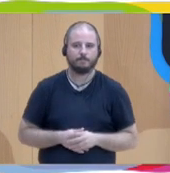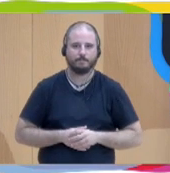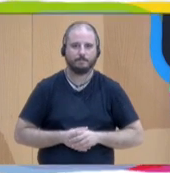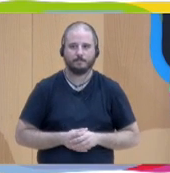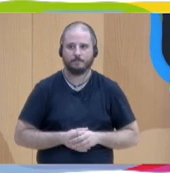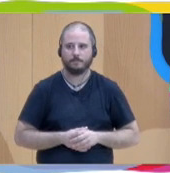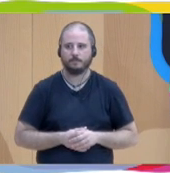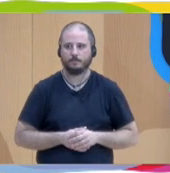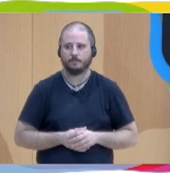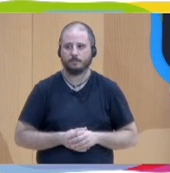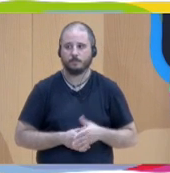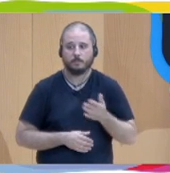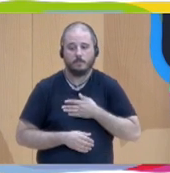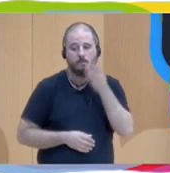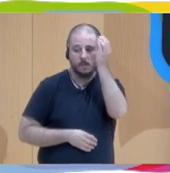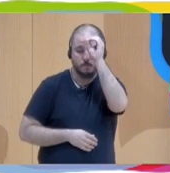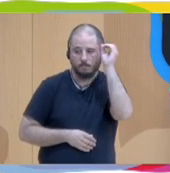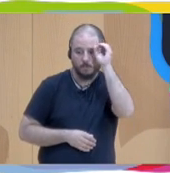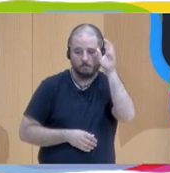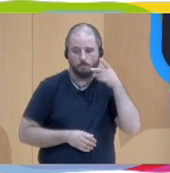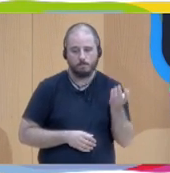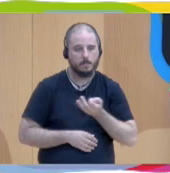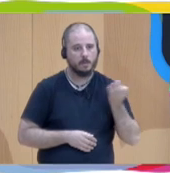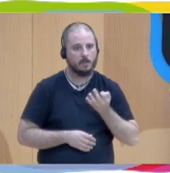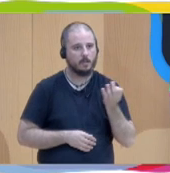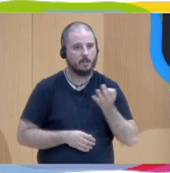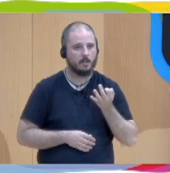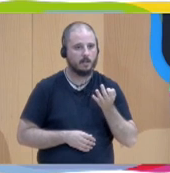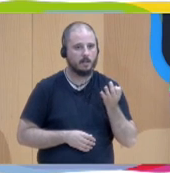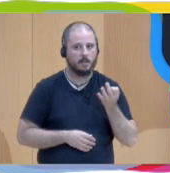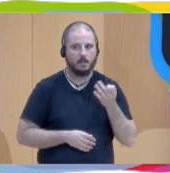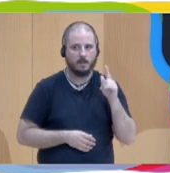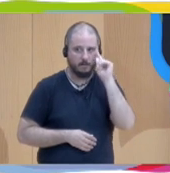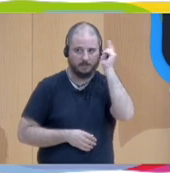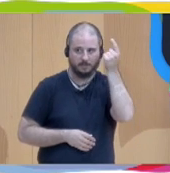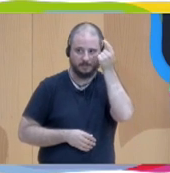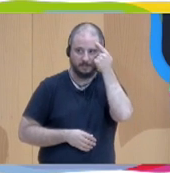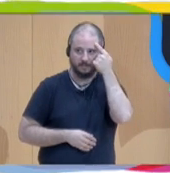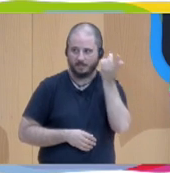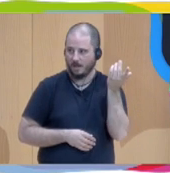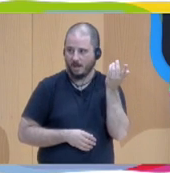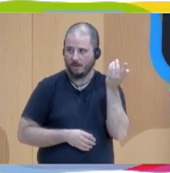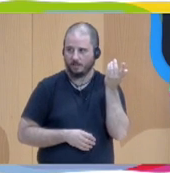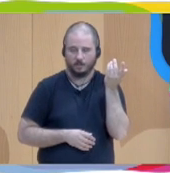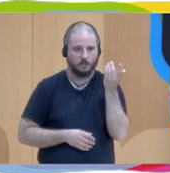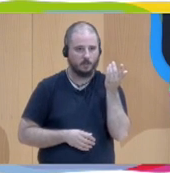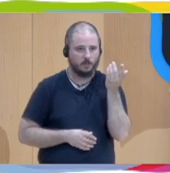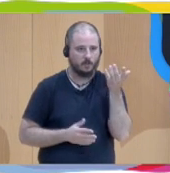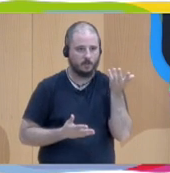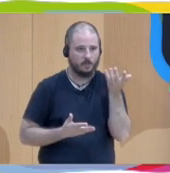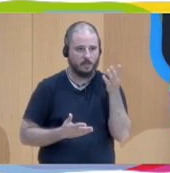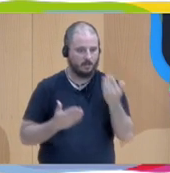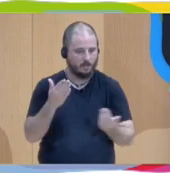Yo creo que tenemos que aprovechar todo este talento que hay aquí en estas